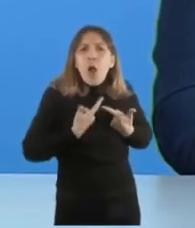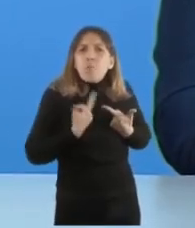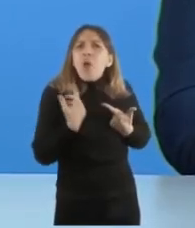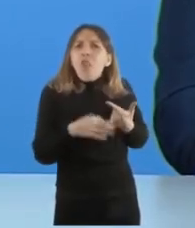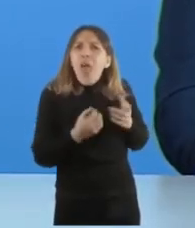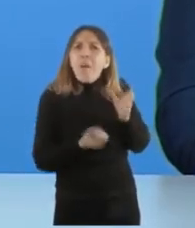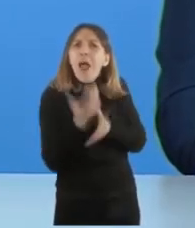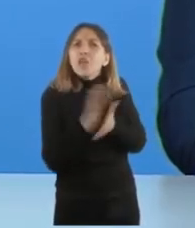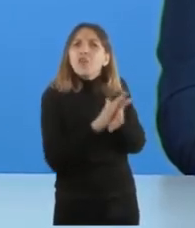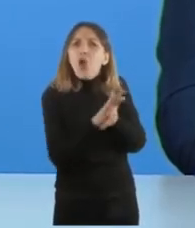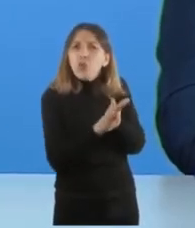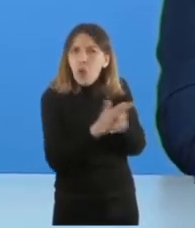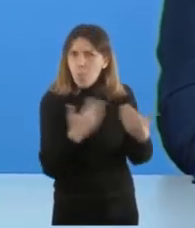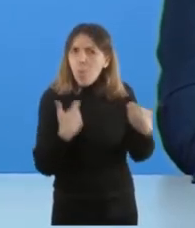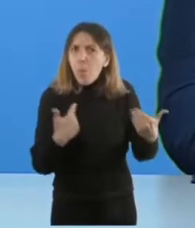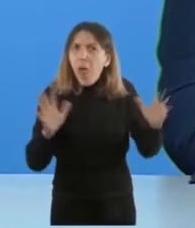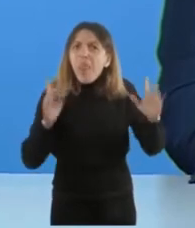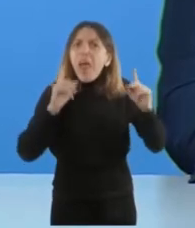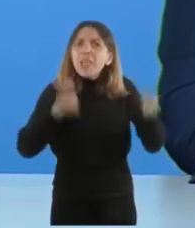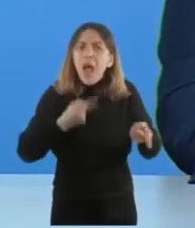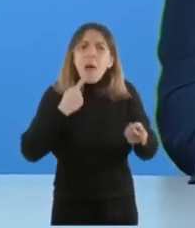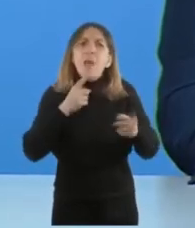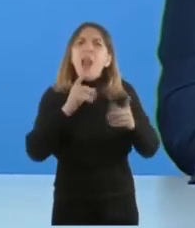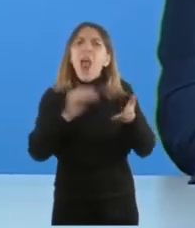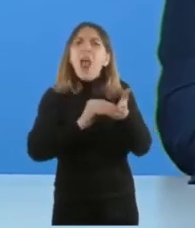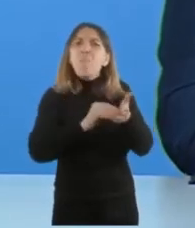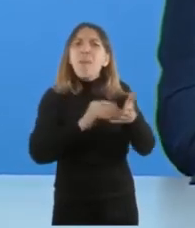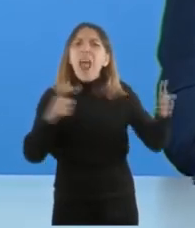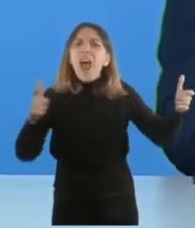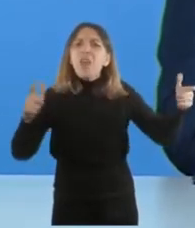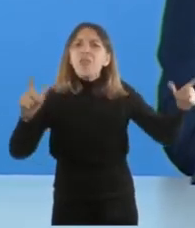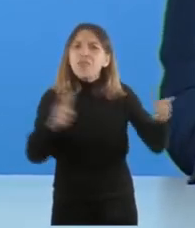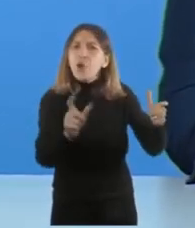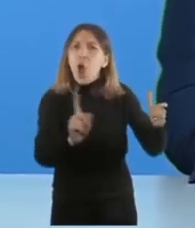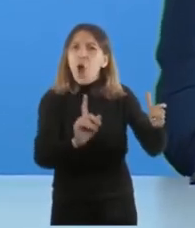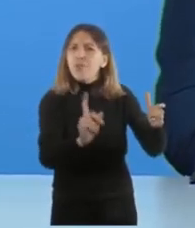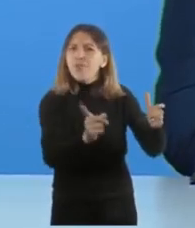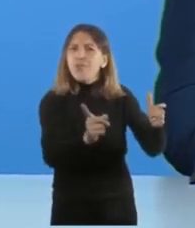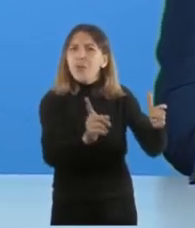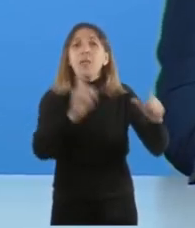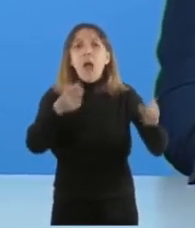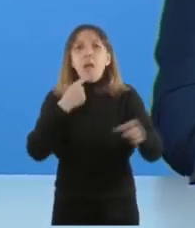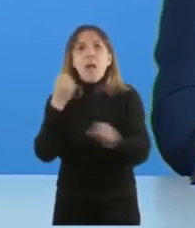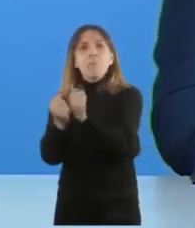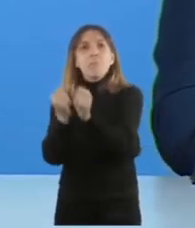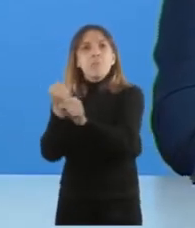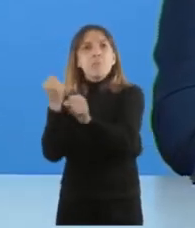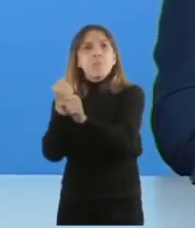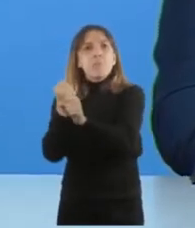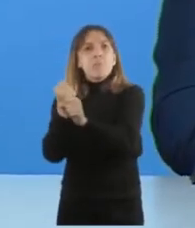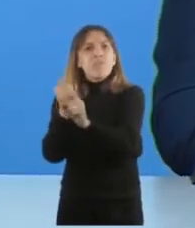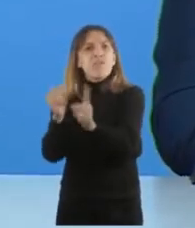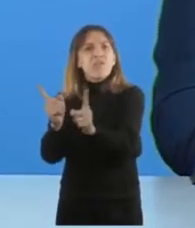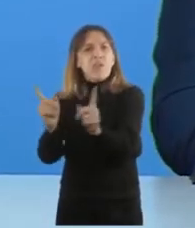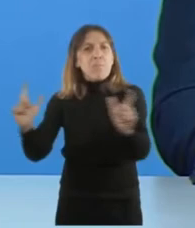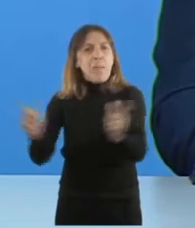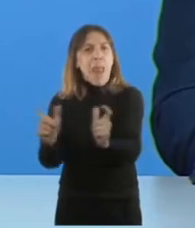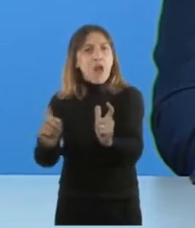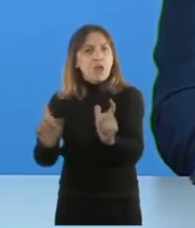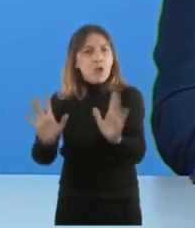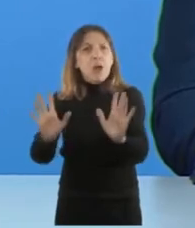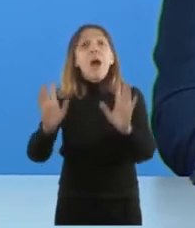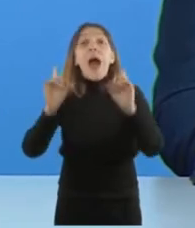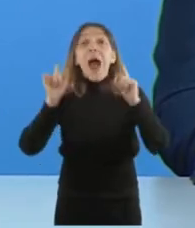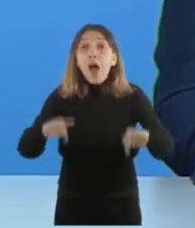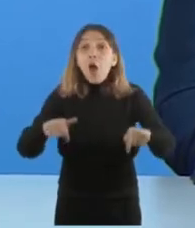y pudimos mantener empleo, mantener nivel de actividad, pero ahora viene el tiempo de